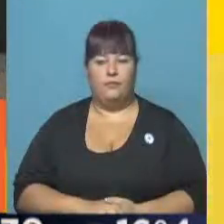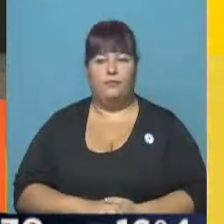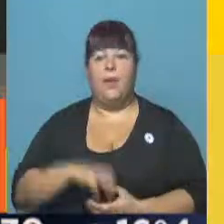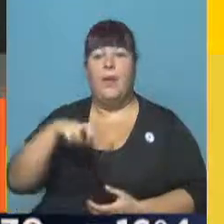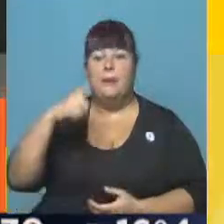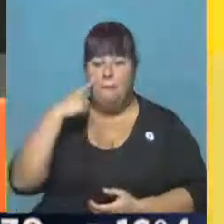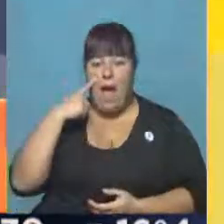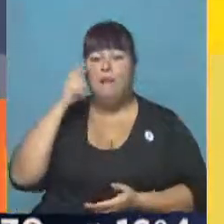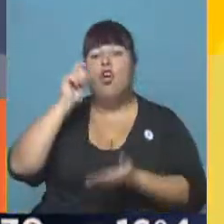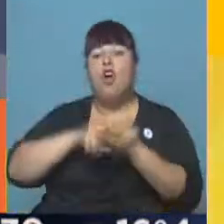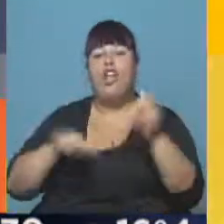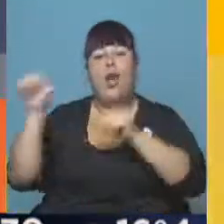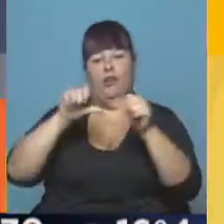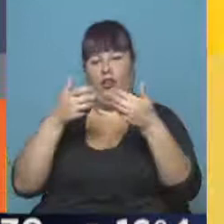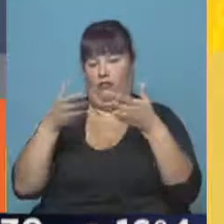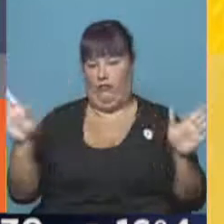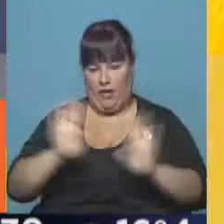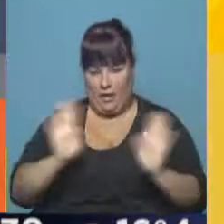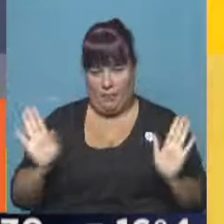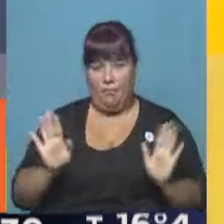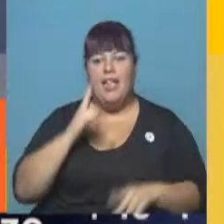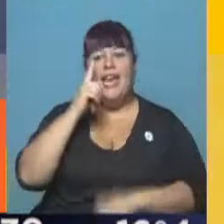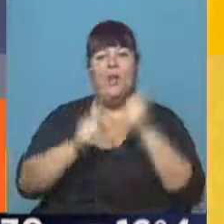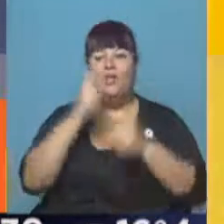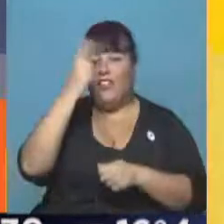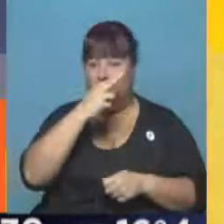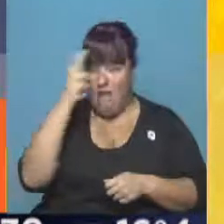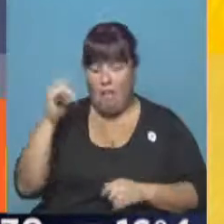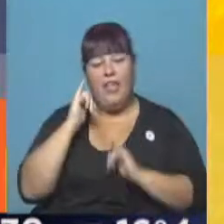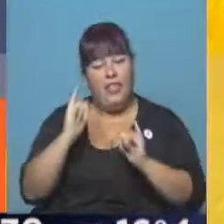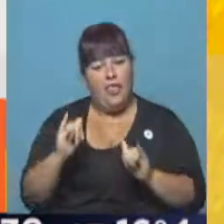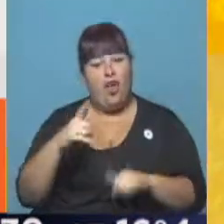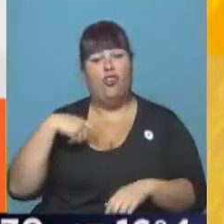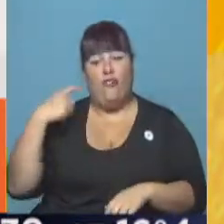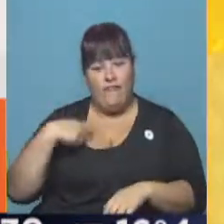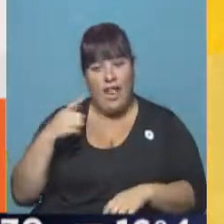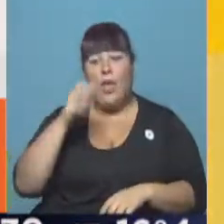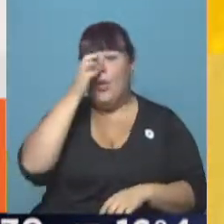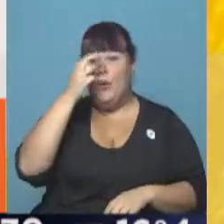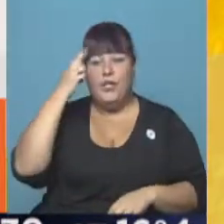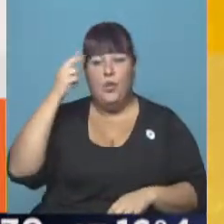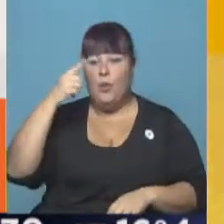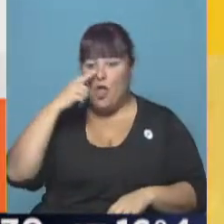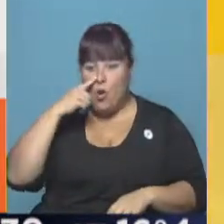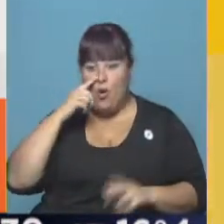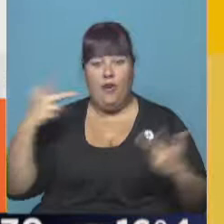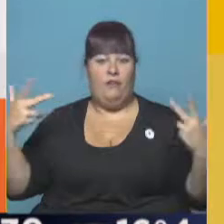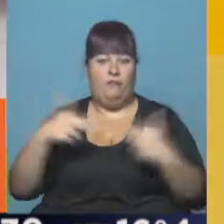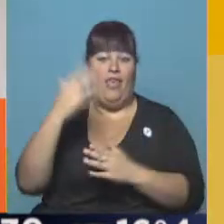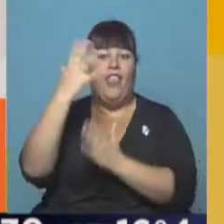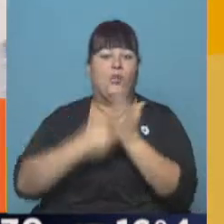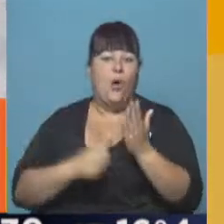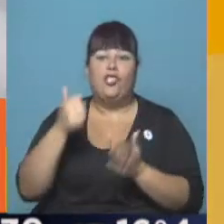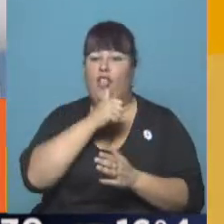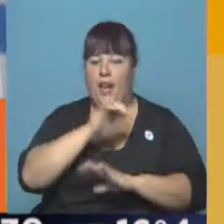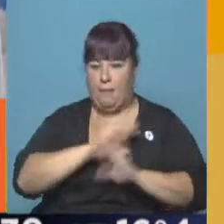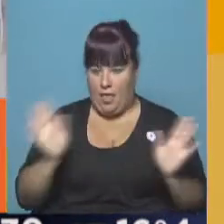PAMI rescindió contrato con laboratorios. La industria farmacéutica advirtió a los afiliados que desde el 29 de junio se acaban los descuentos en